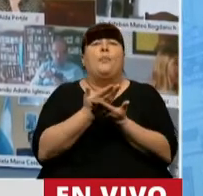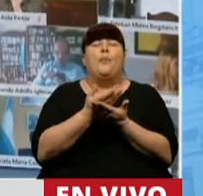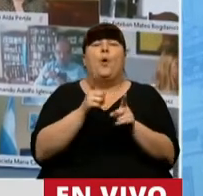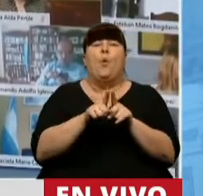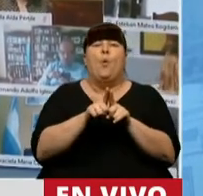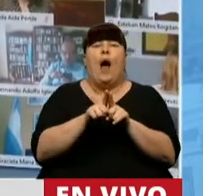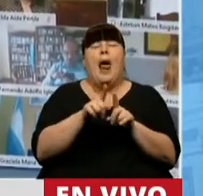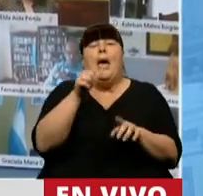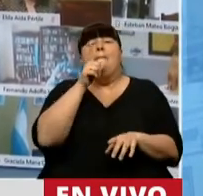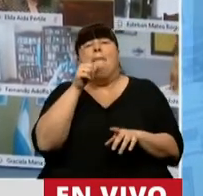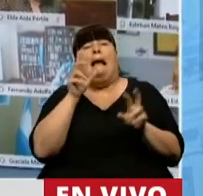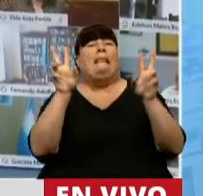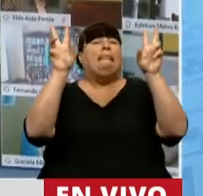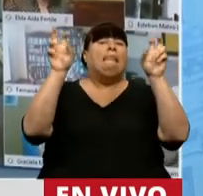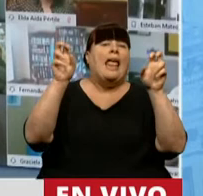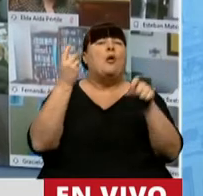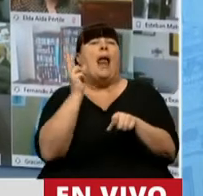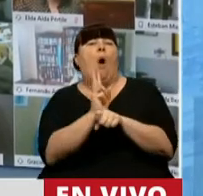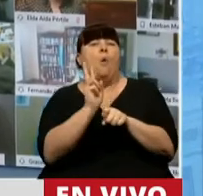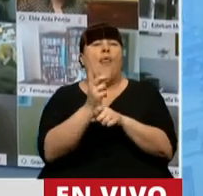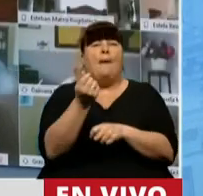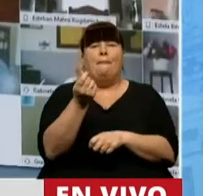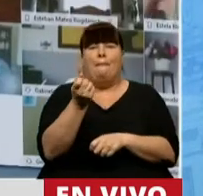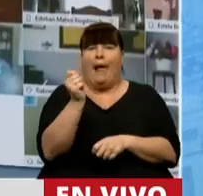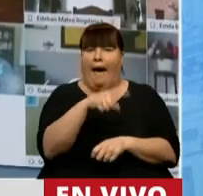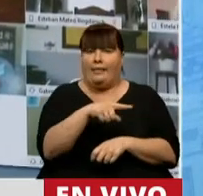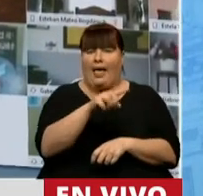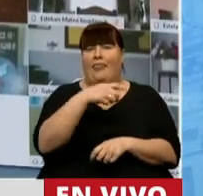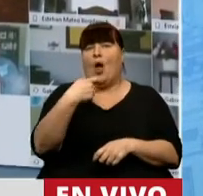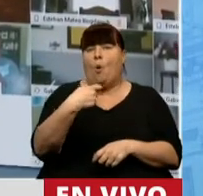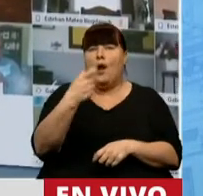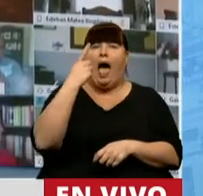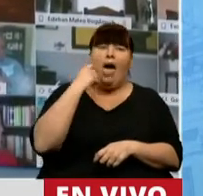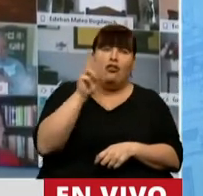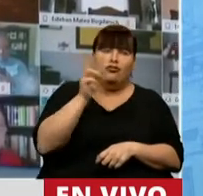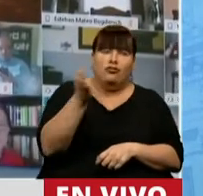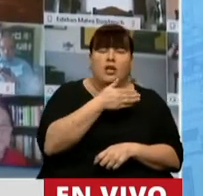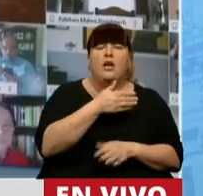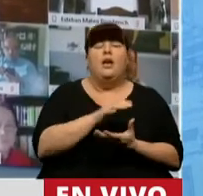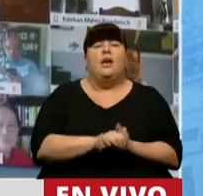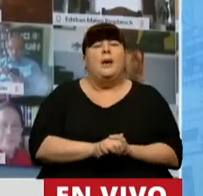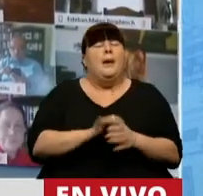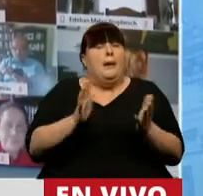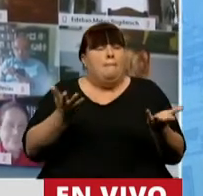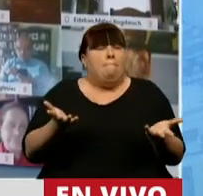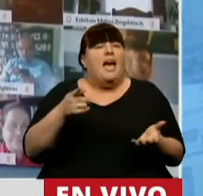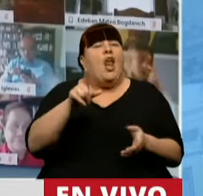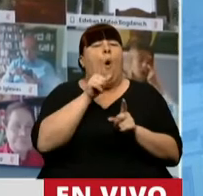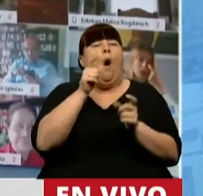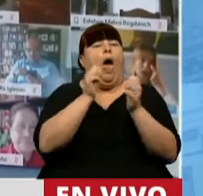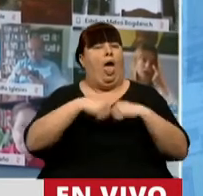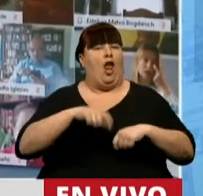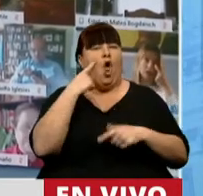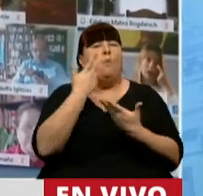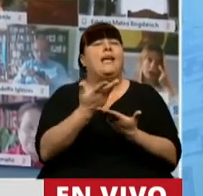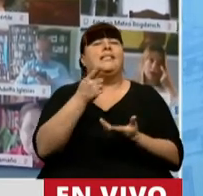la apariencia de un título protector de los activos de las jubiladas y jubilados, pero pretende ocultar